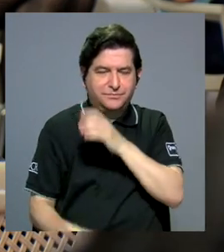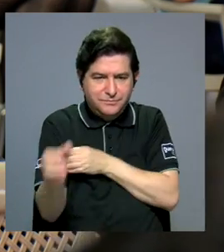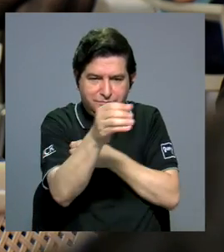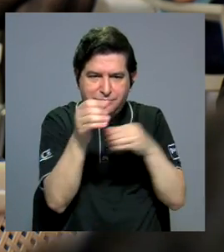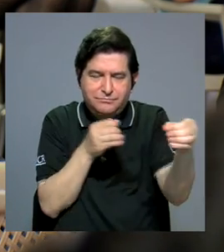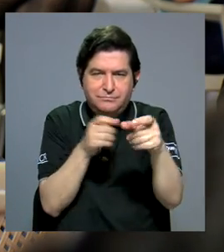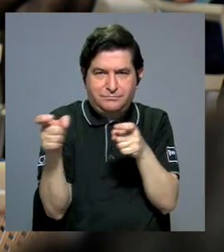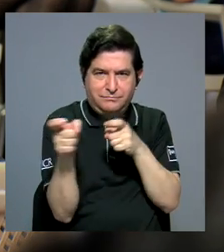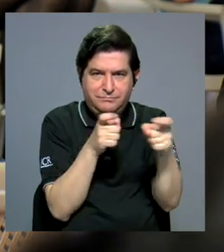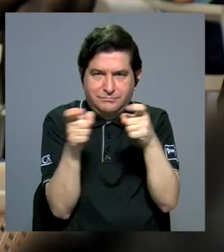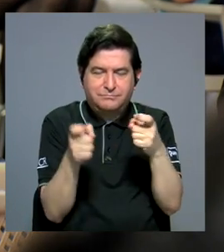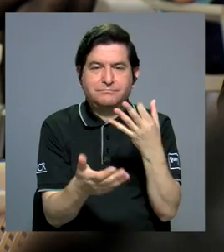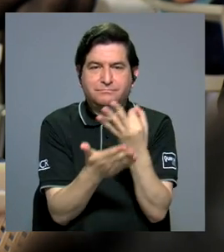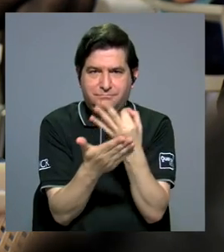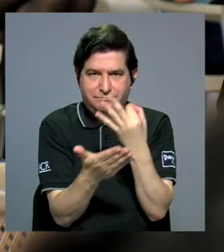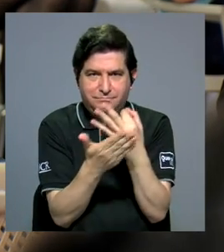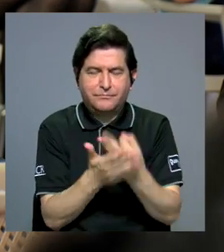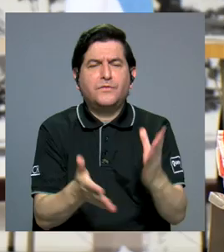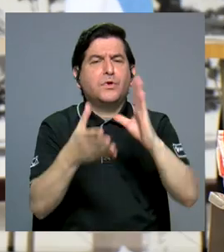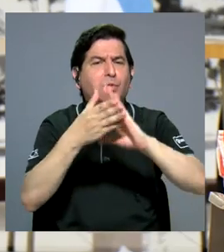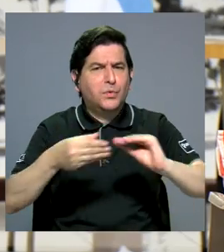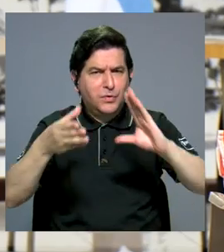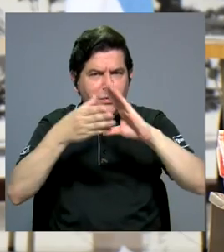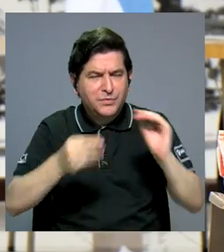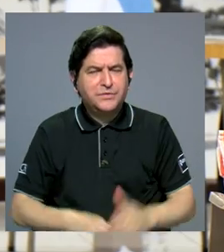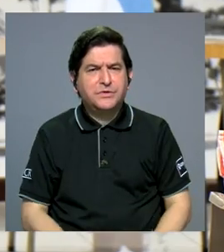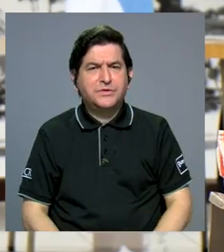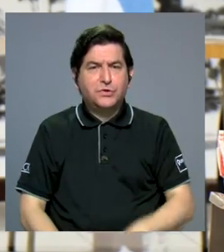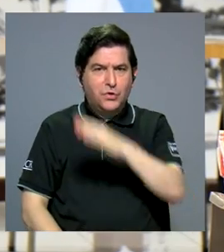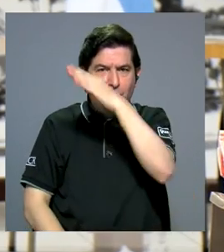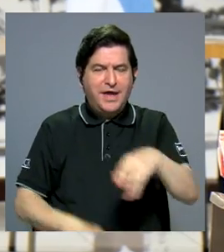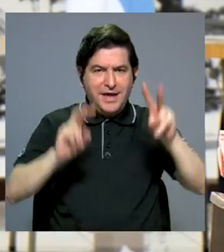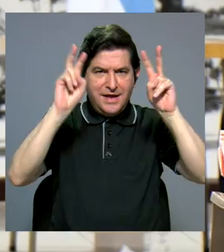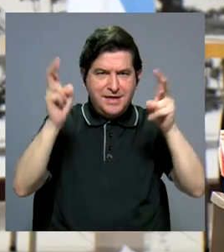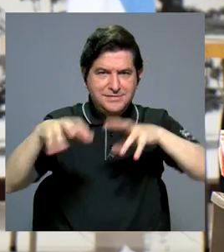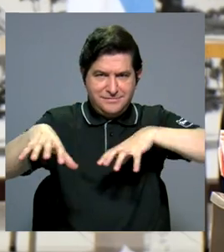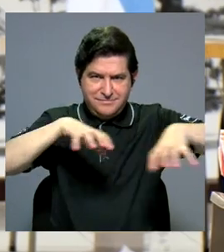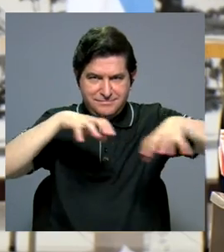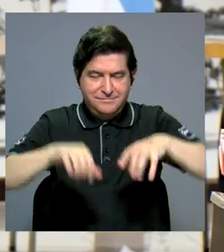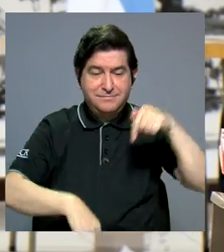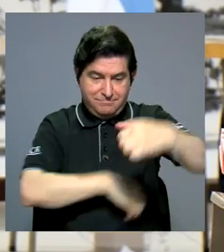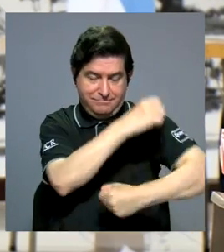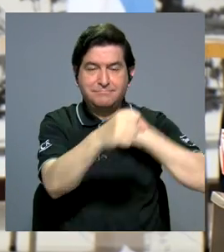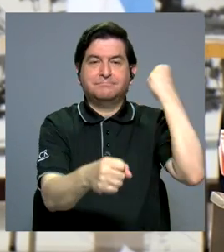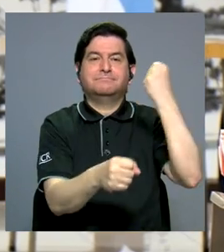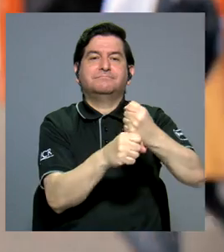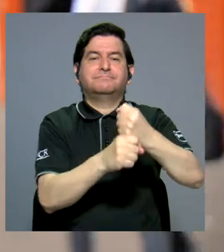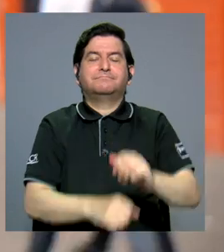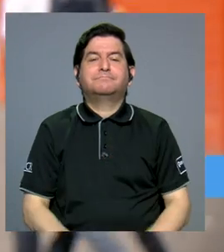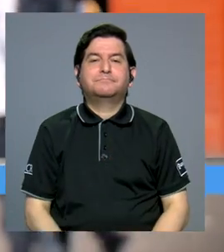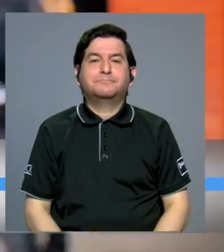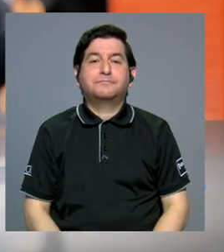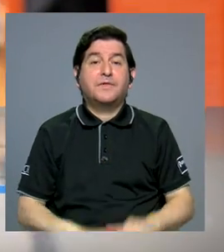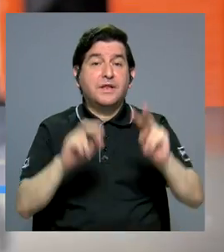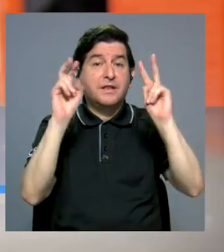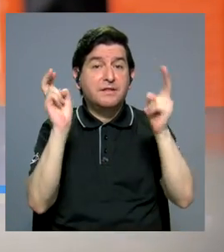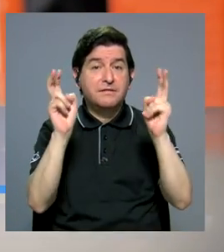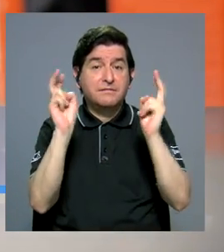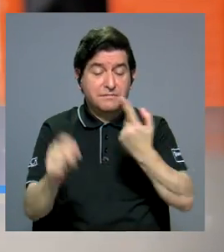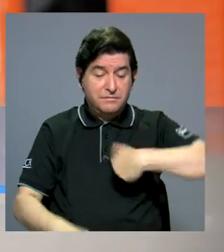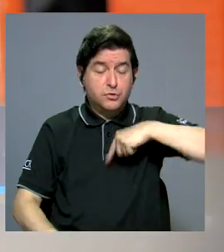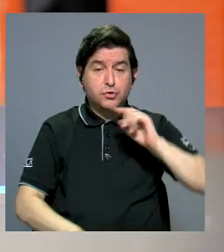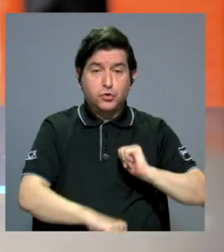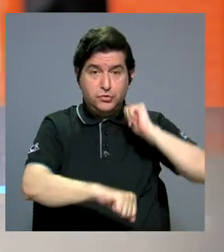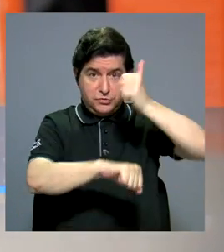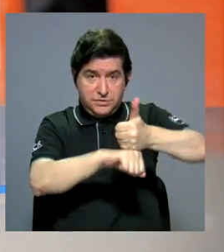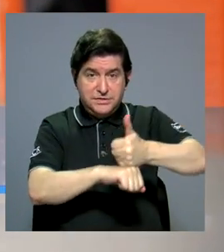la Oficina de Administración Financiera, comentó sobre los ejes temáticos de la actividad de este año. Los temas que hemos